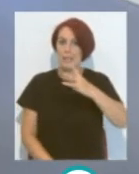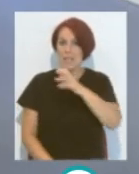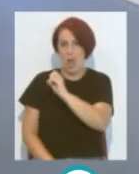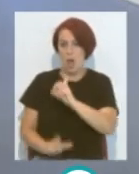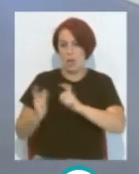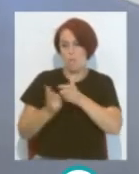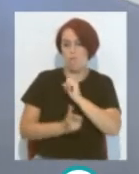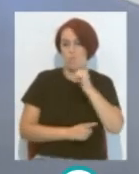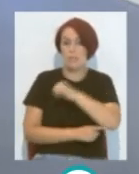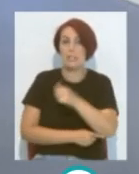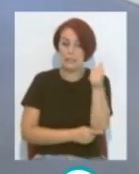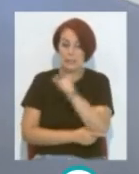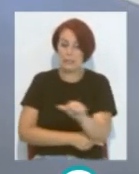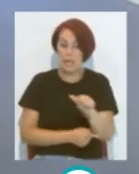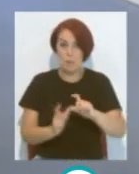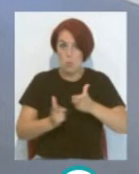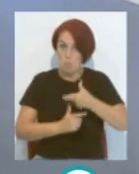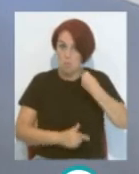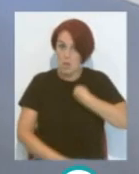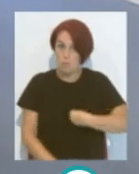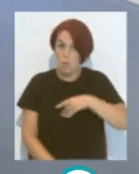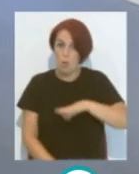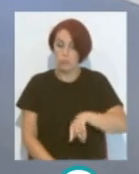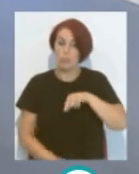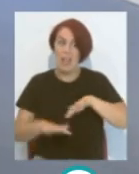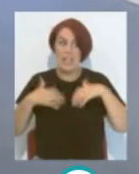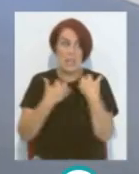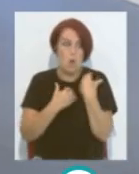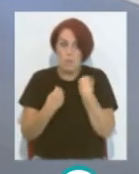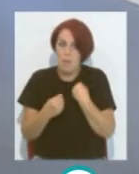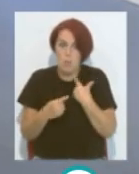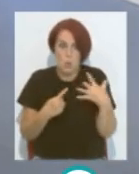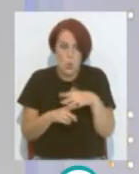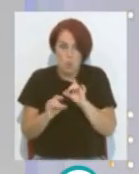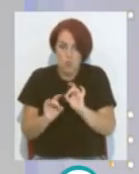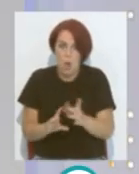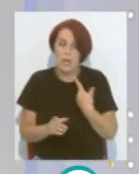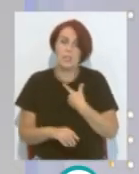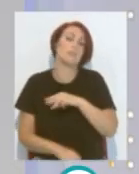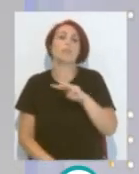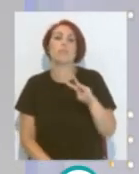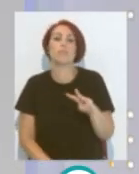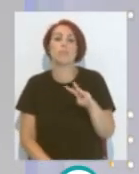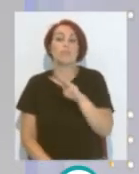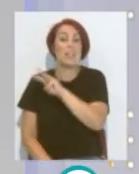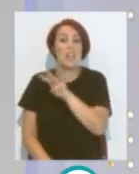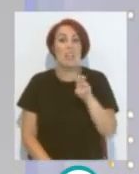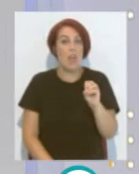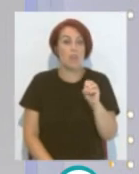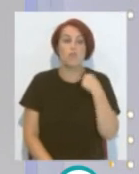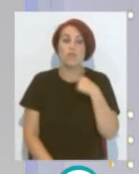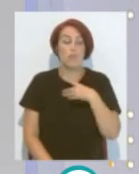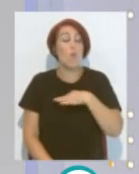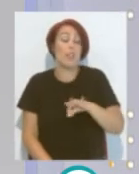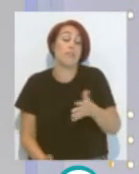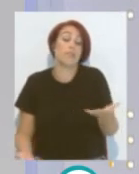equipo Y a la semana siguiente con el mismo equipo y con el mismo estadio y todo Puedes perder 3 a 0 Y como lo importante de las cosas no